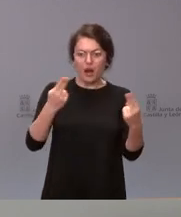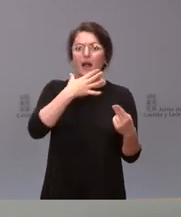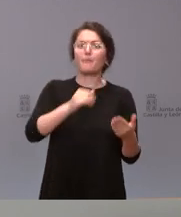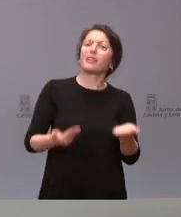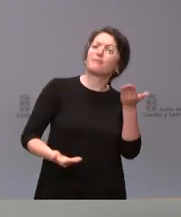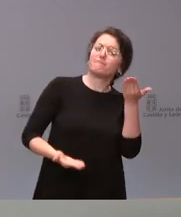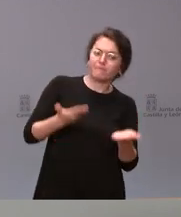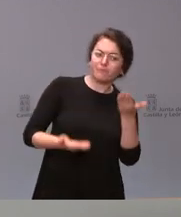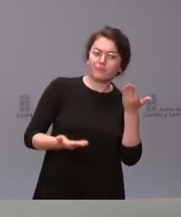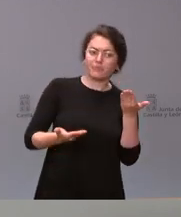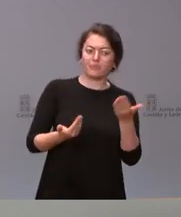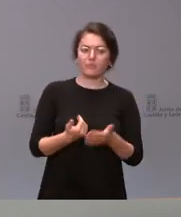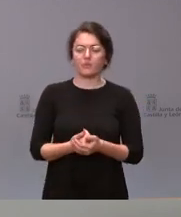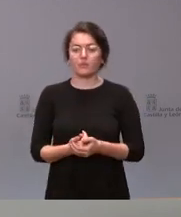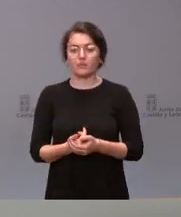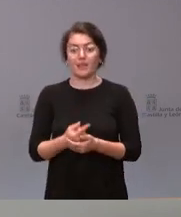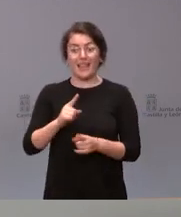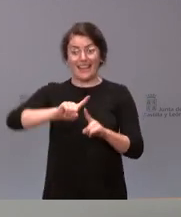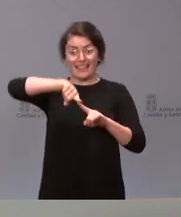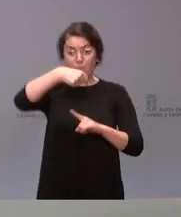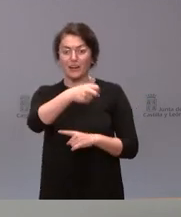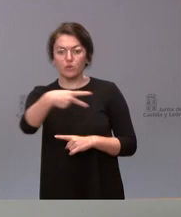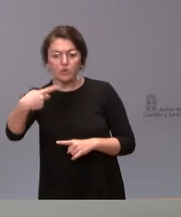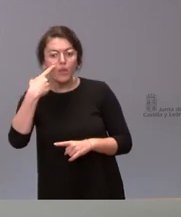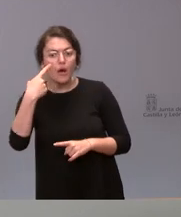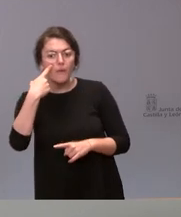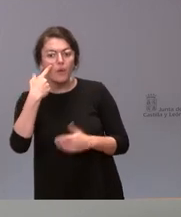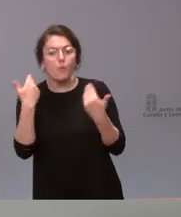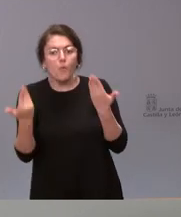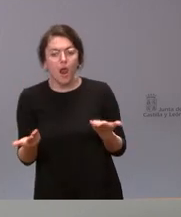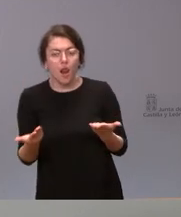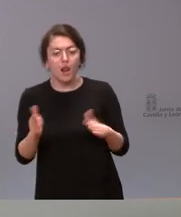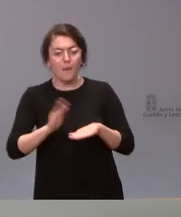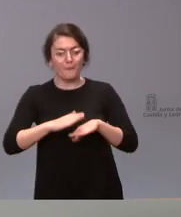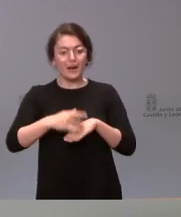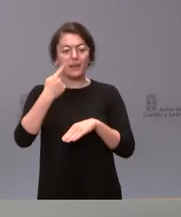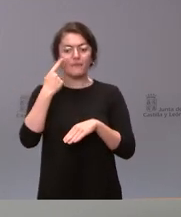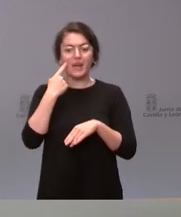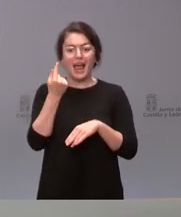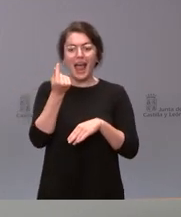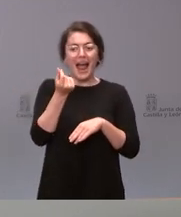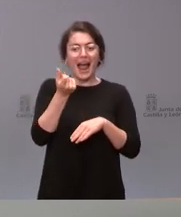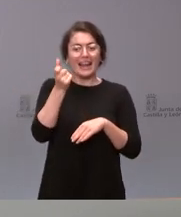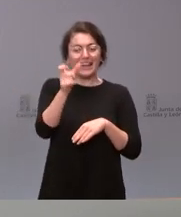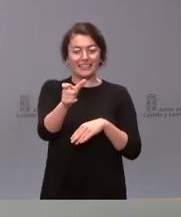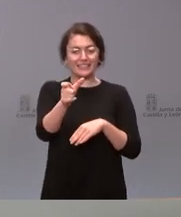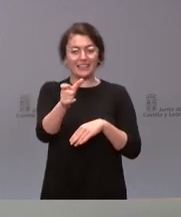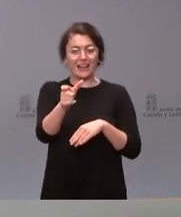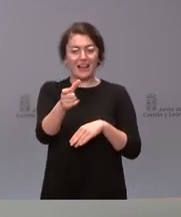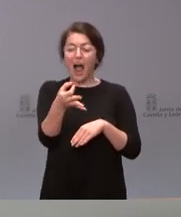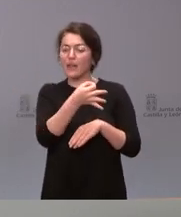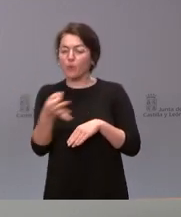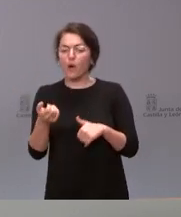de esa evaluación de las políticas públicas se saquen consecuencias y, por tanto, determinemos entre todos cuáles son las cantidades más adecuadas de las aportaciones